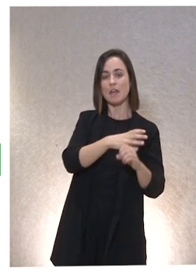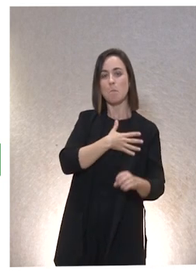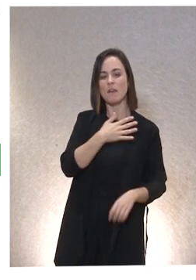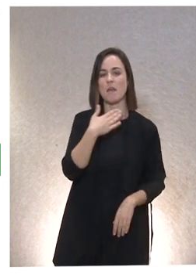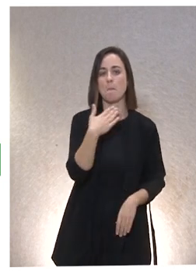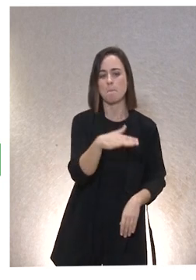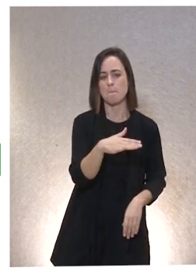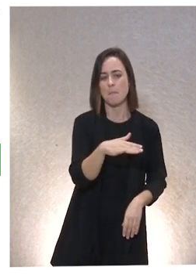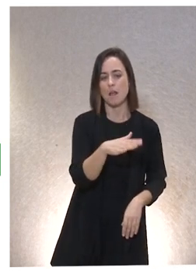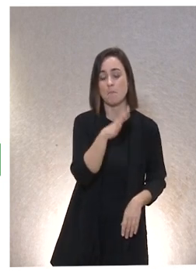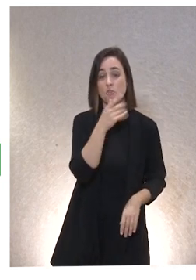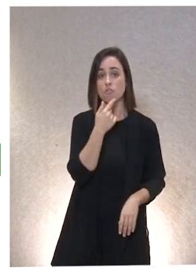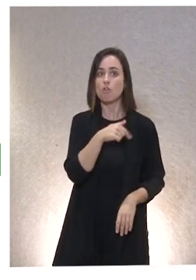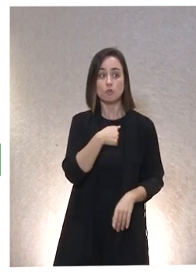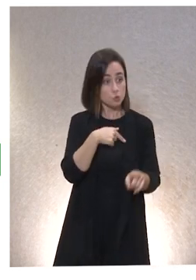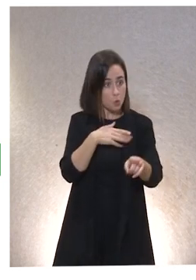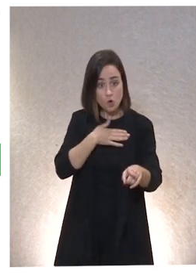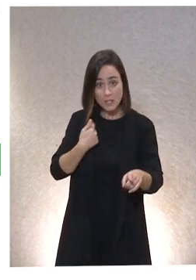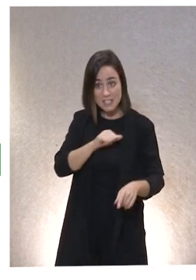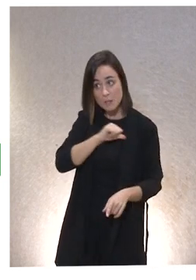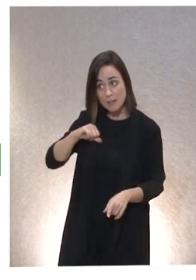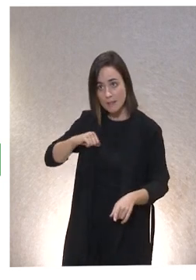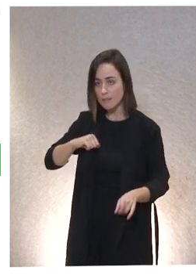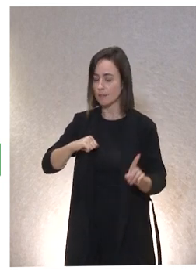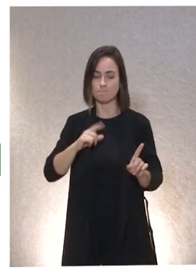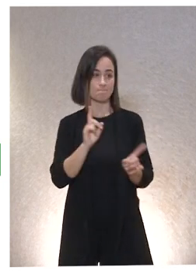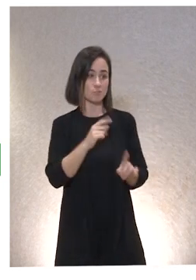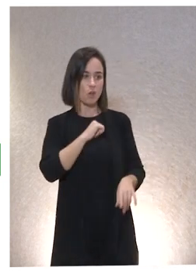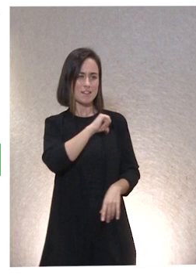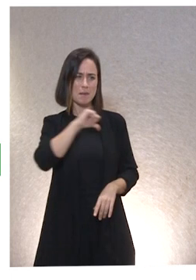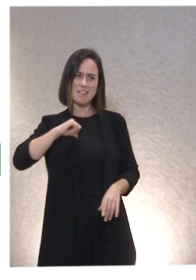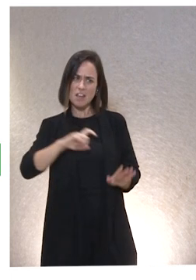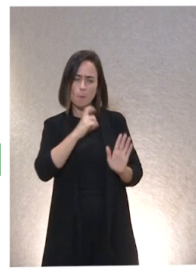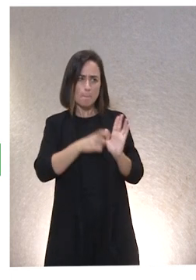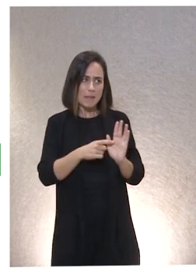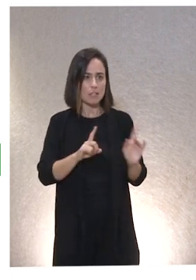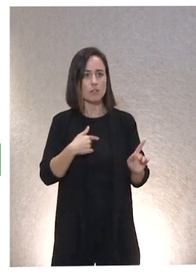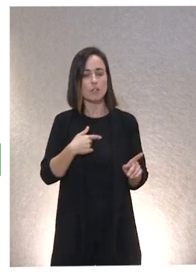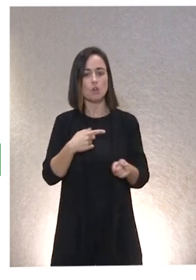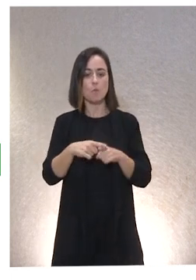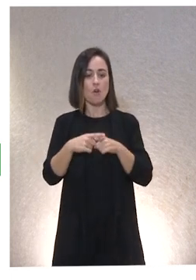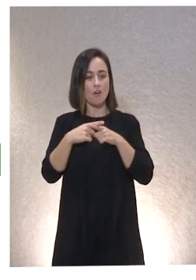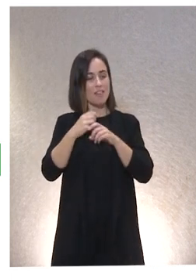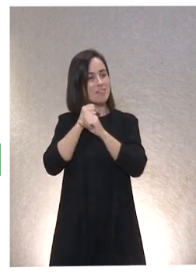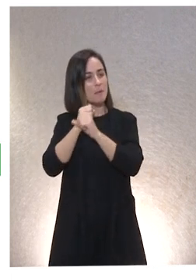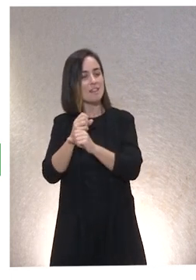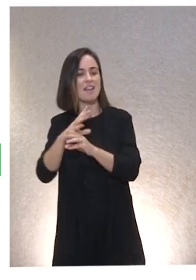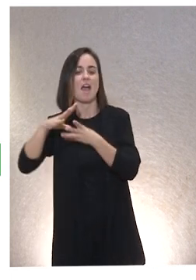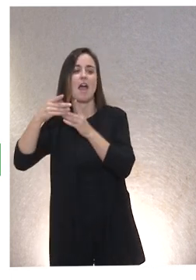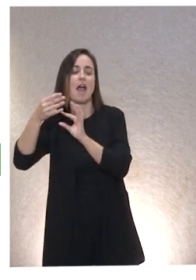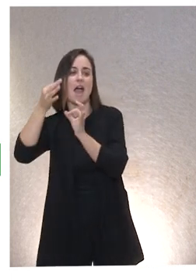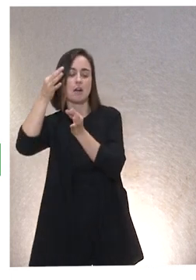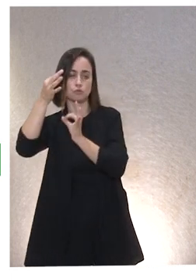para decir, o sea, que no quieres la independencia. No, quiero una independencia ajustada, y la quiero para ti porque la quiero también para mí.